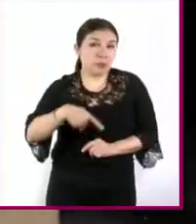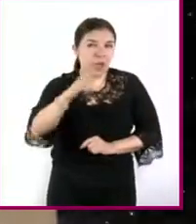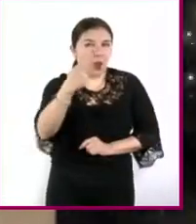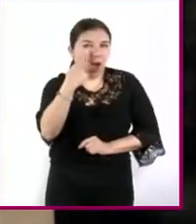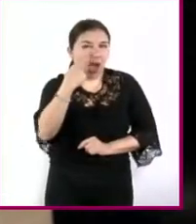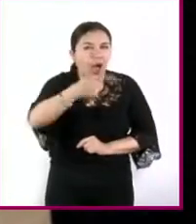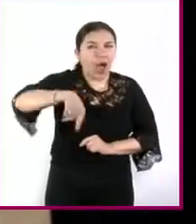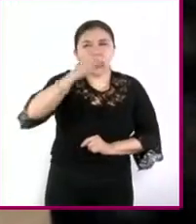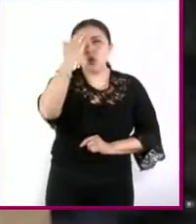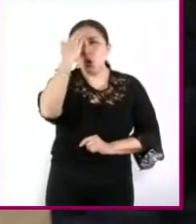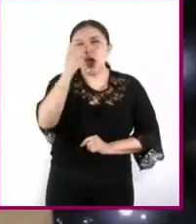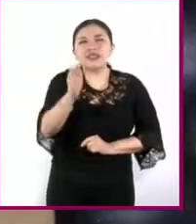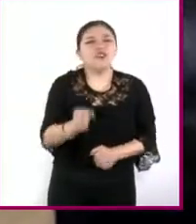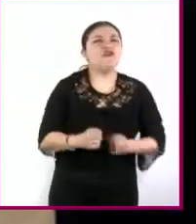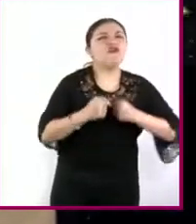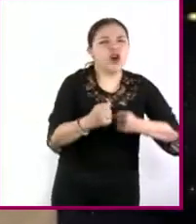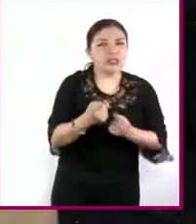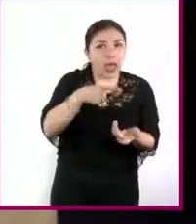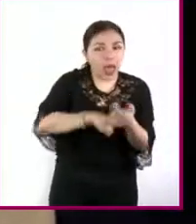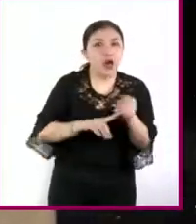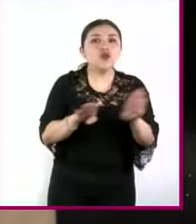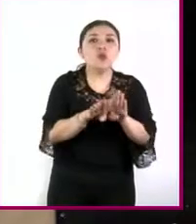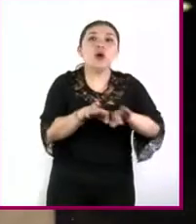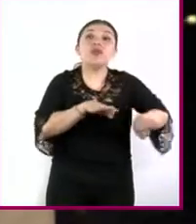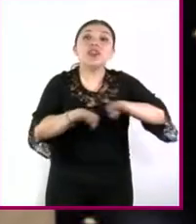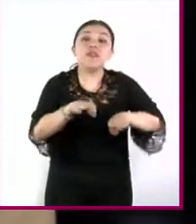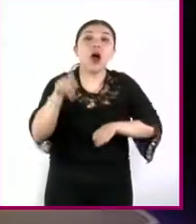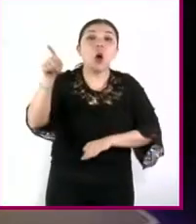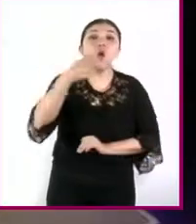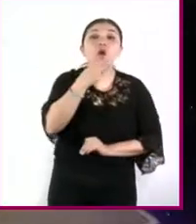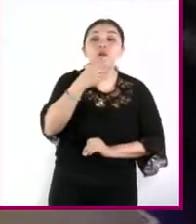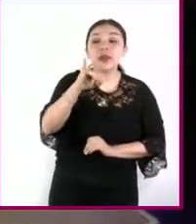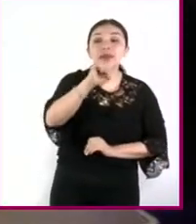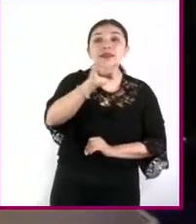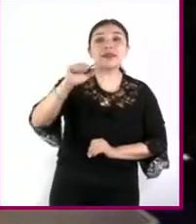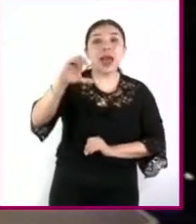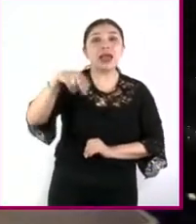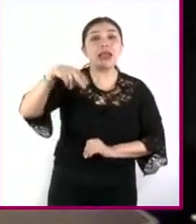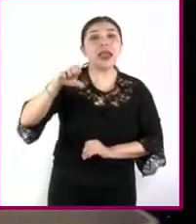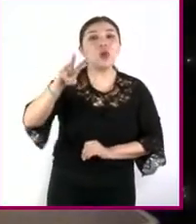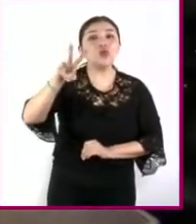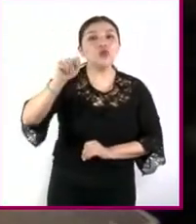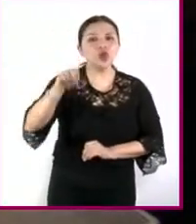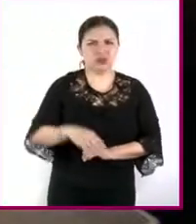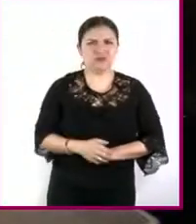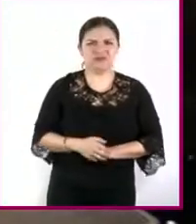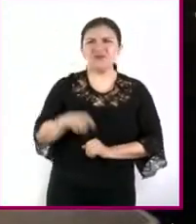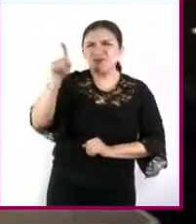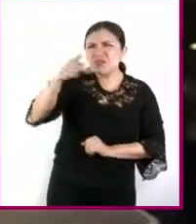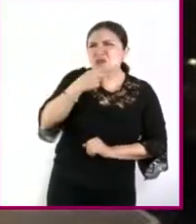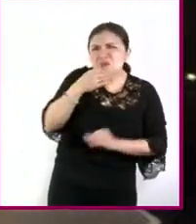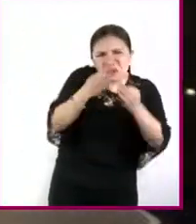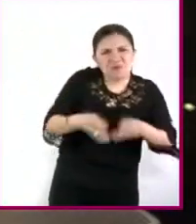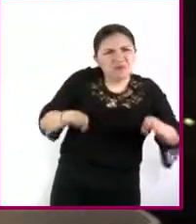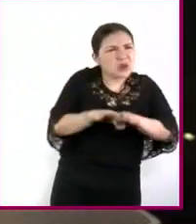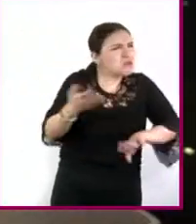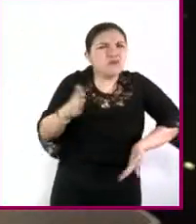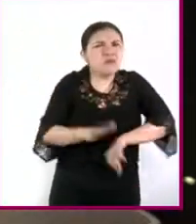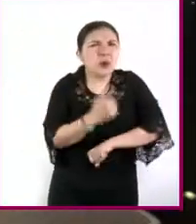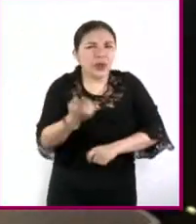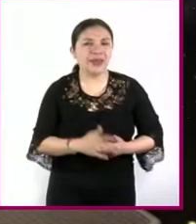conocemos sobre las fuerzas vienen del trabajo de isaac newton pero por qué newton es tan importante en todo esto